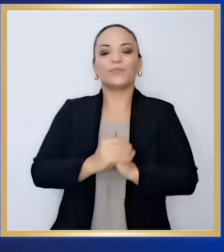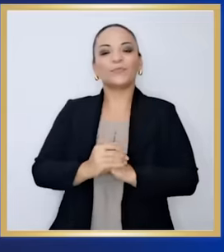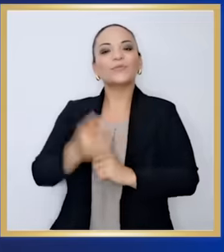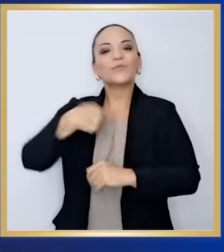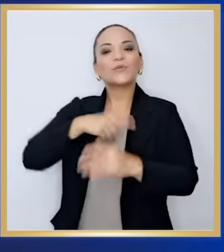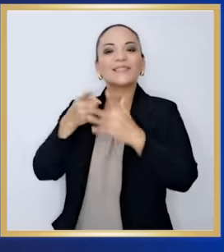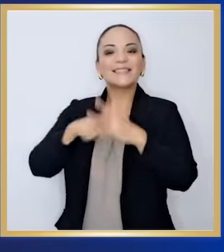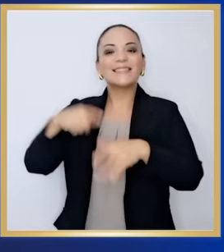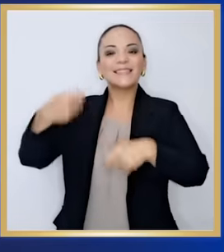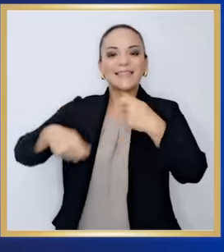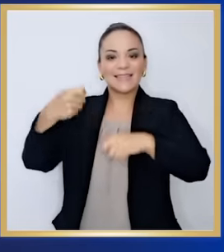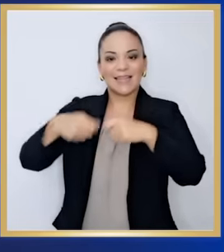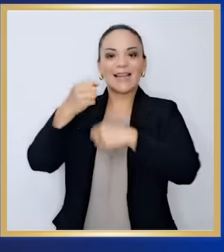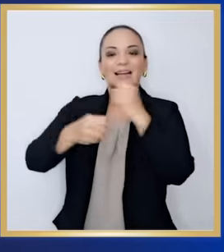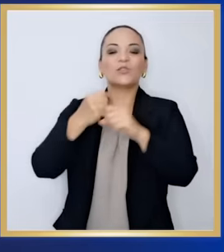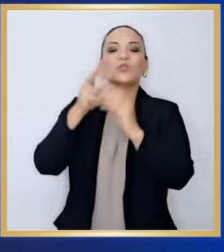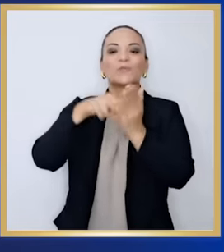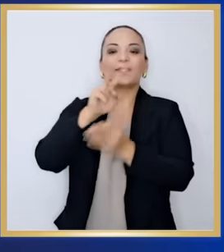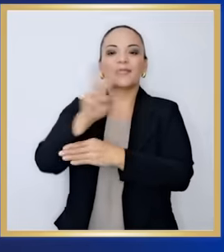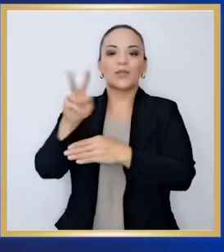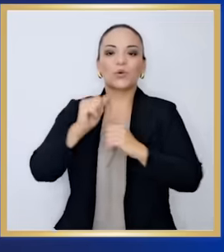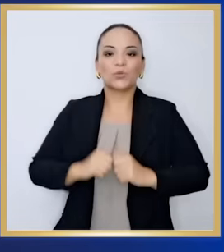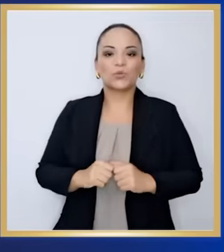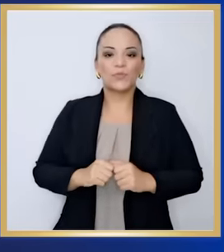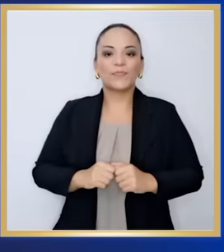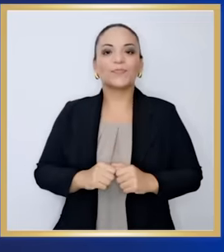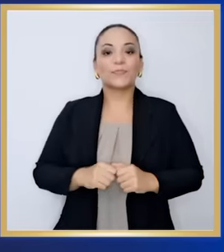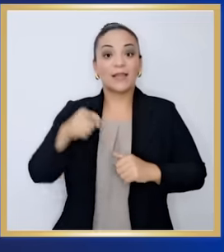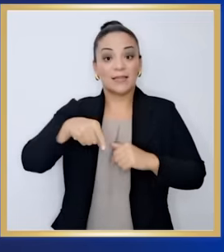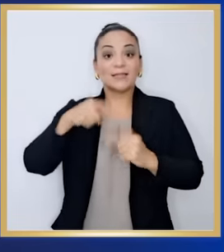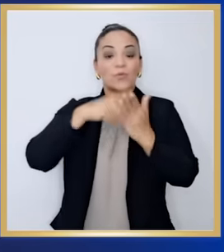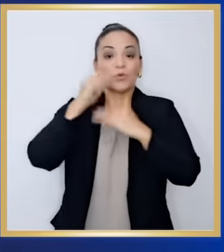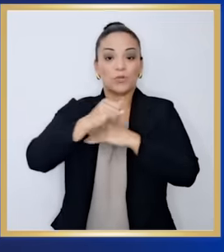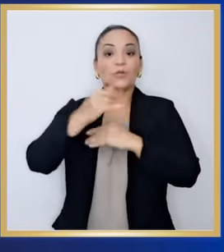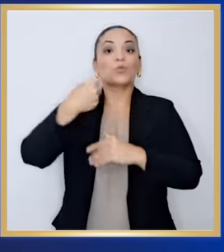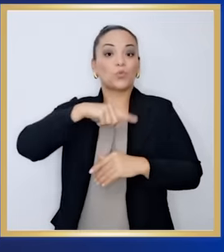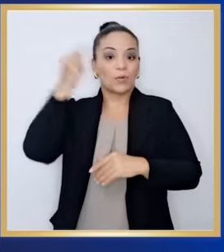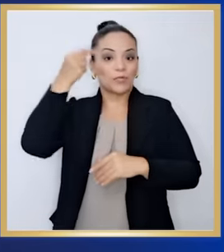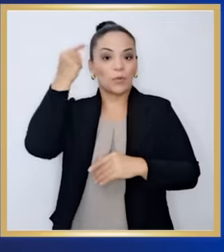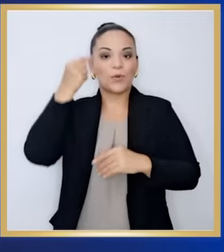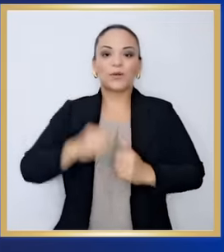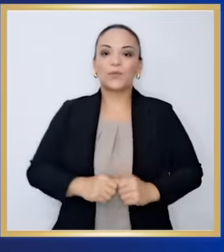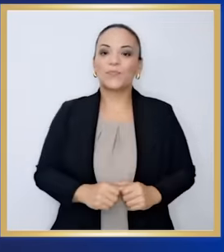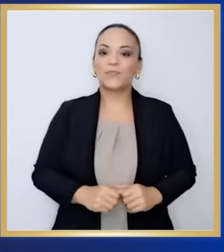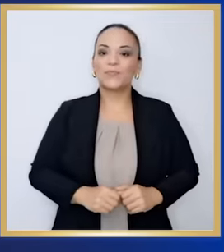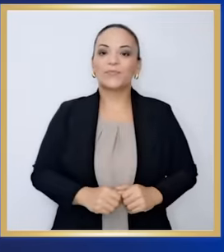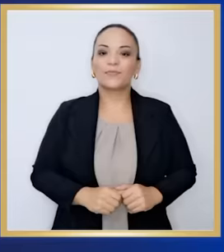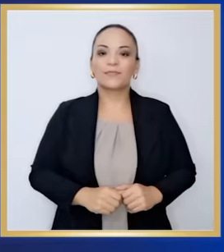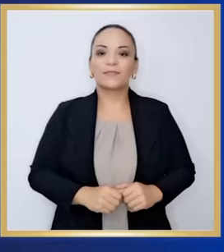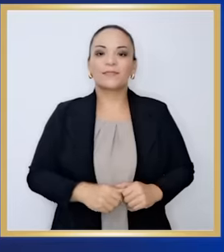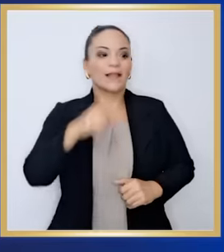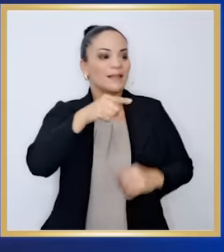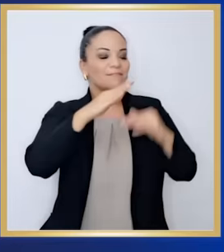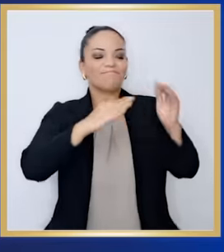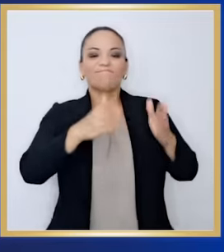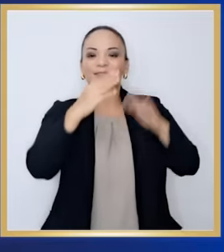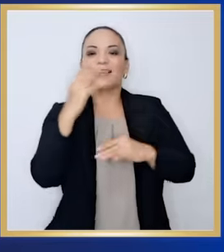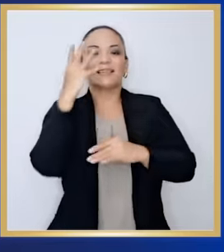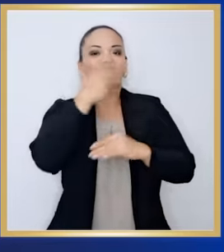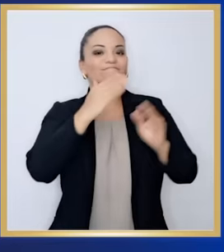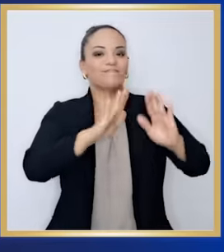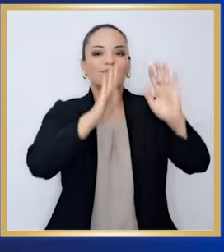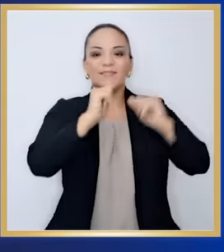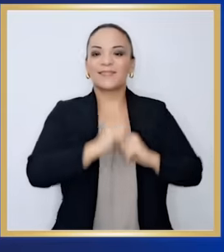administración. El edificio me parece espectacular. Muy lindo para lo que es la juventud de Punta Arenas. Somos el